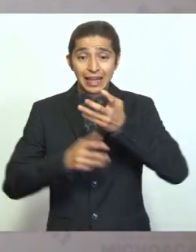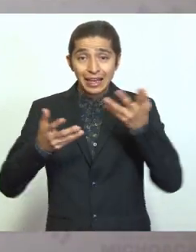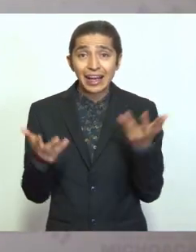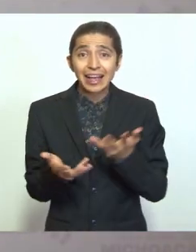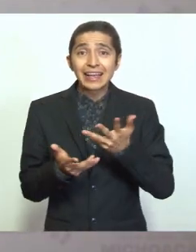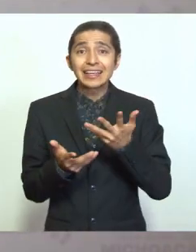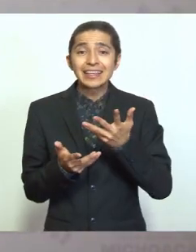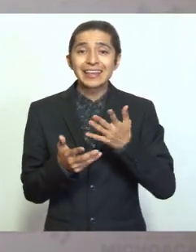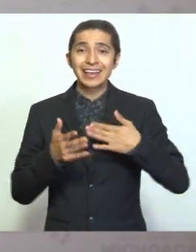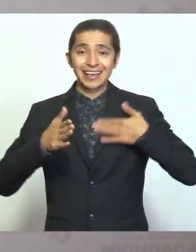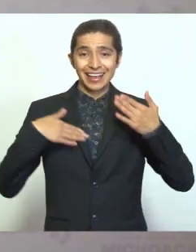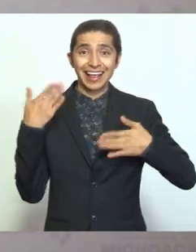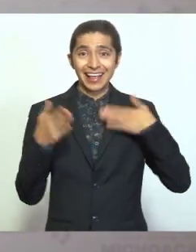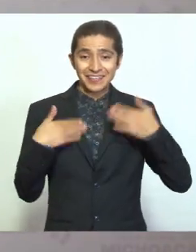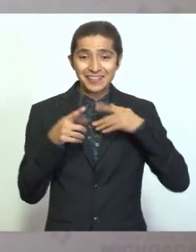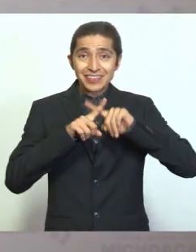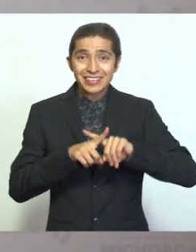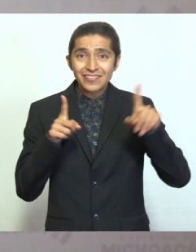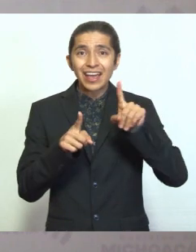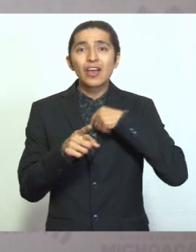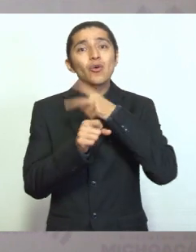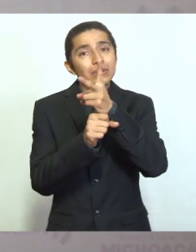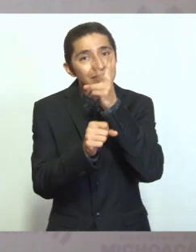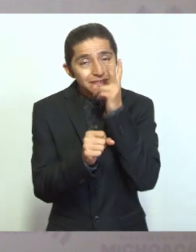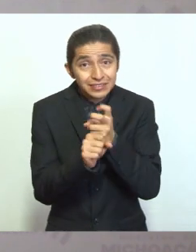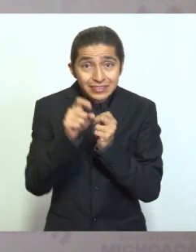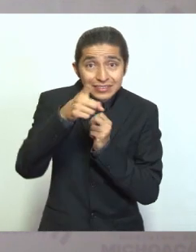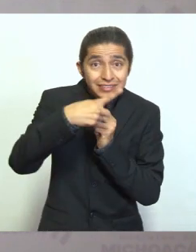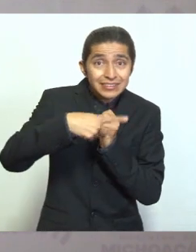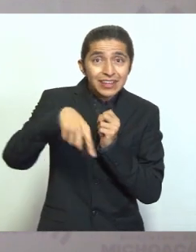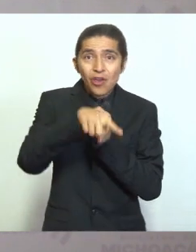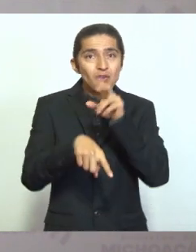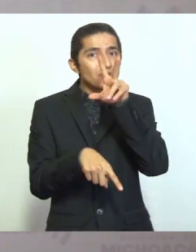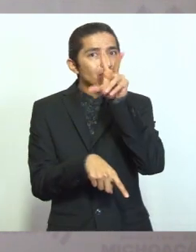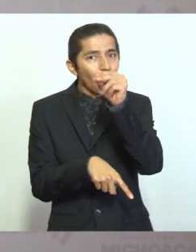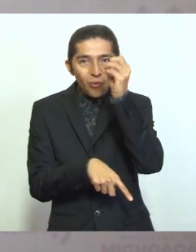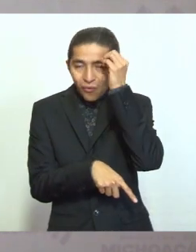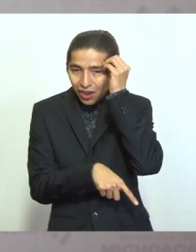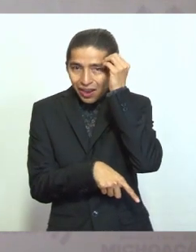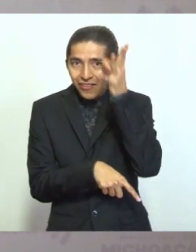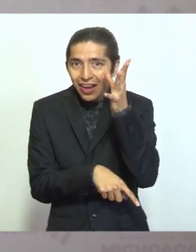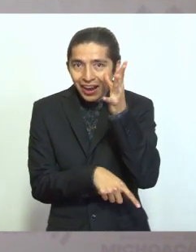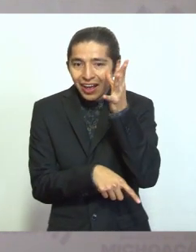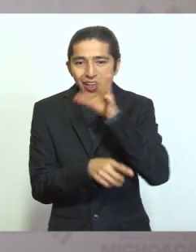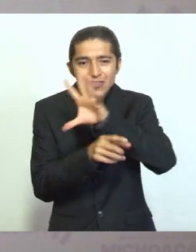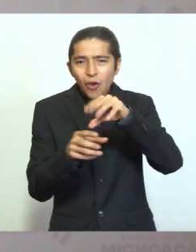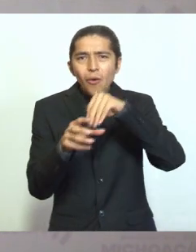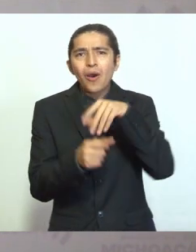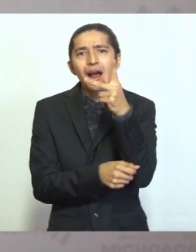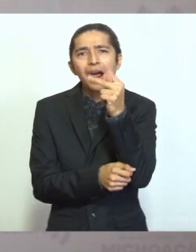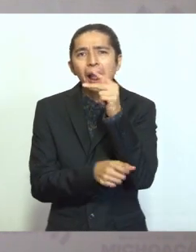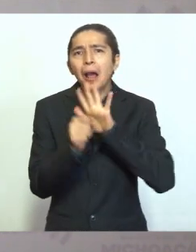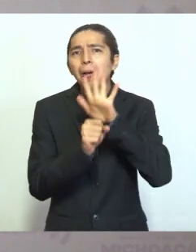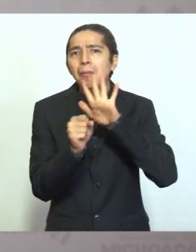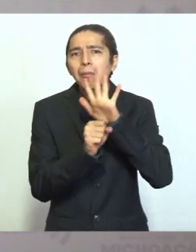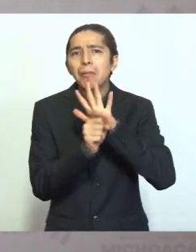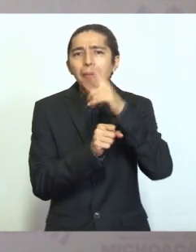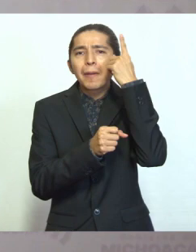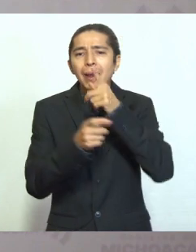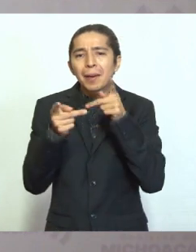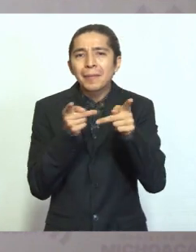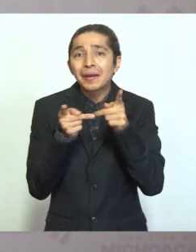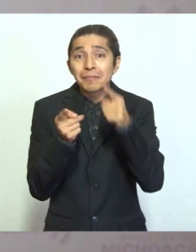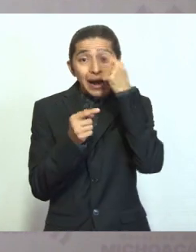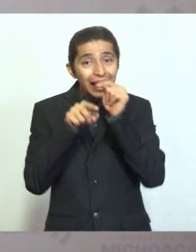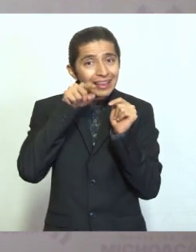celebración diferente, te quiero invitar a que no te pierdas toda la programación que tenemos preparada para ti